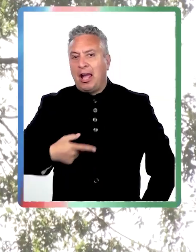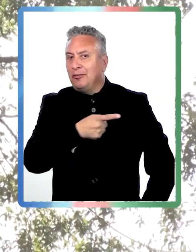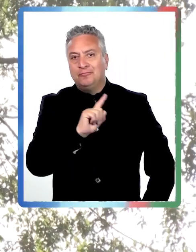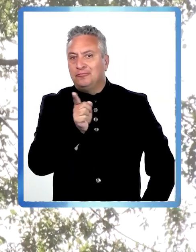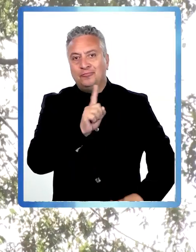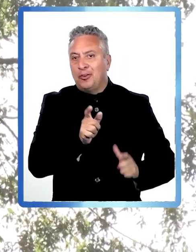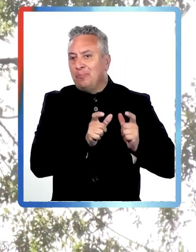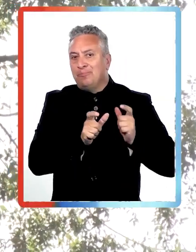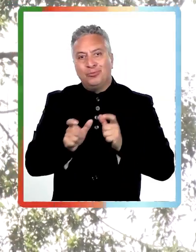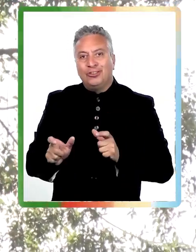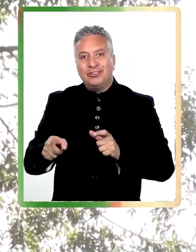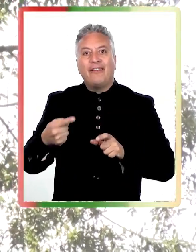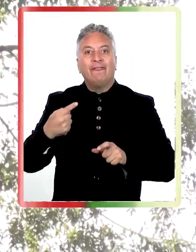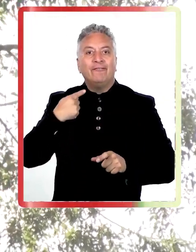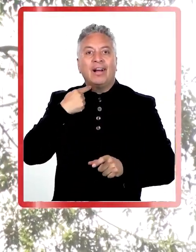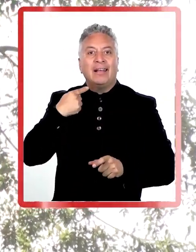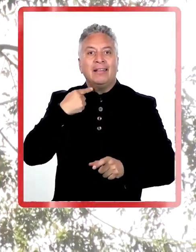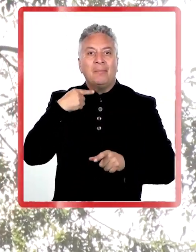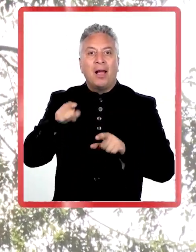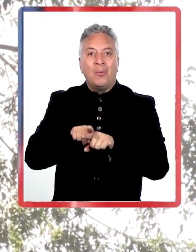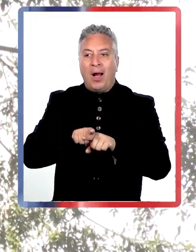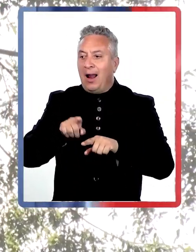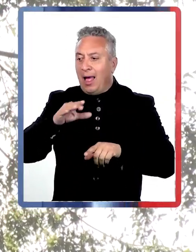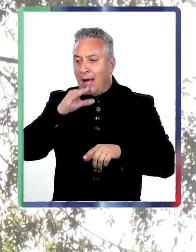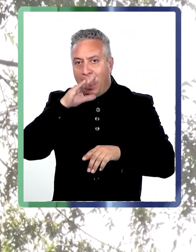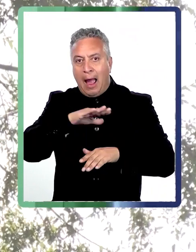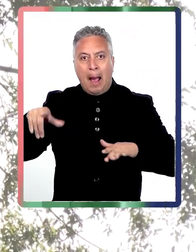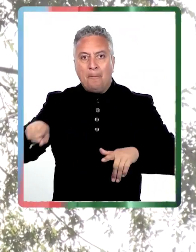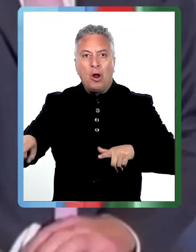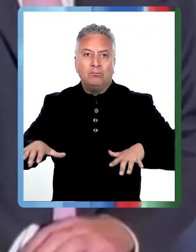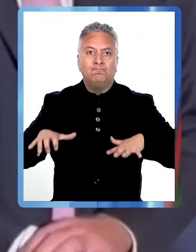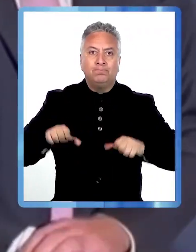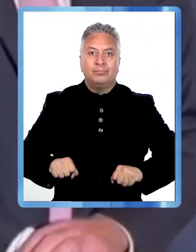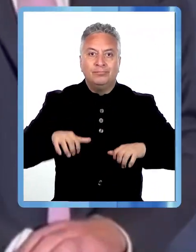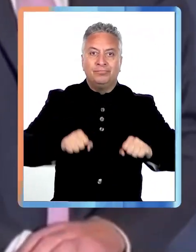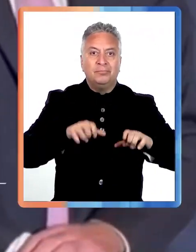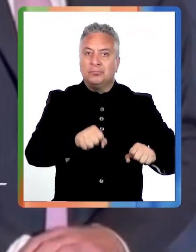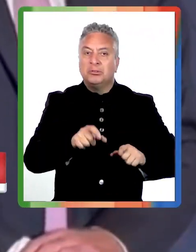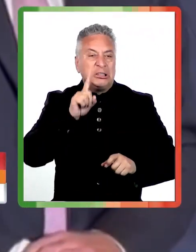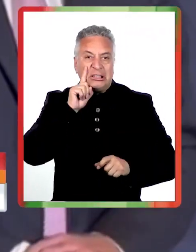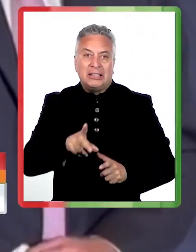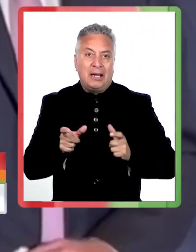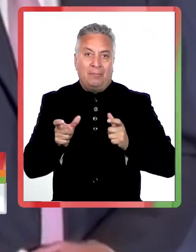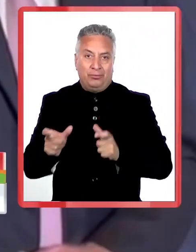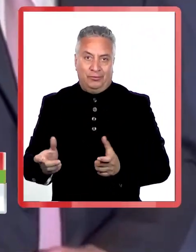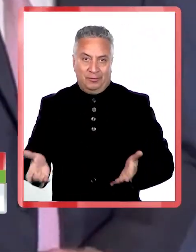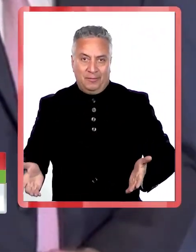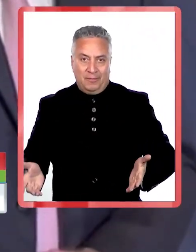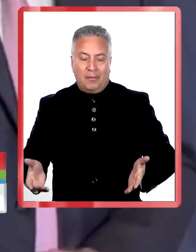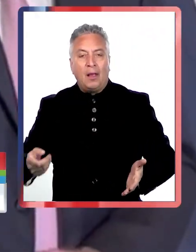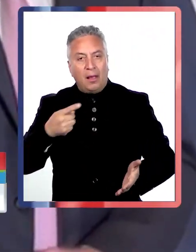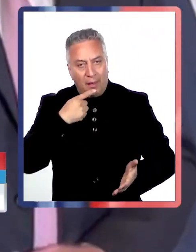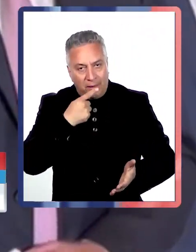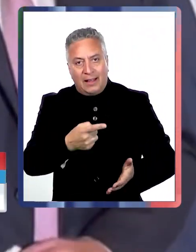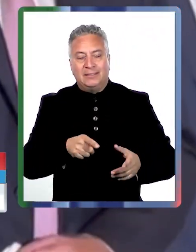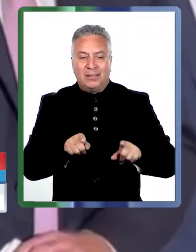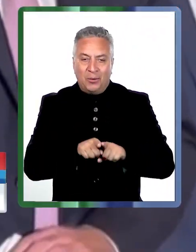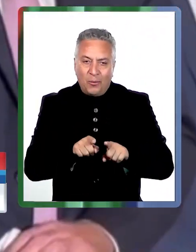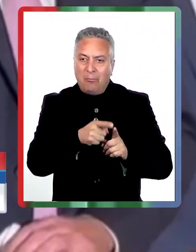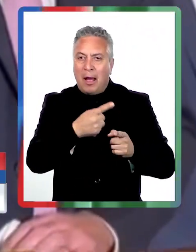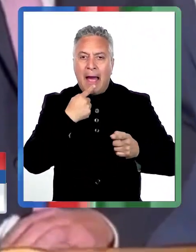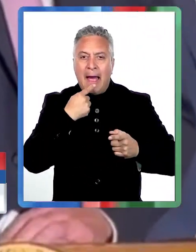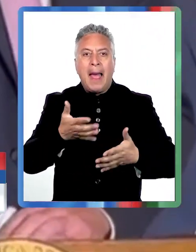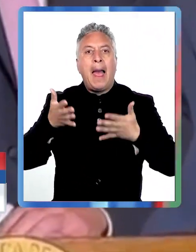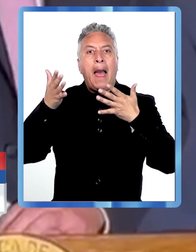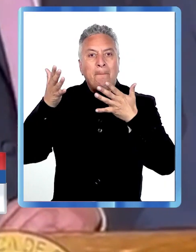de la ocupación ilegal de sus campos. Lamento profundamente la amenaza de no promulgar. Entiendo el derecho que